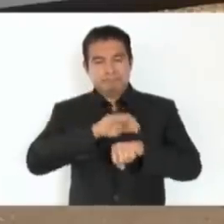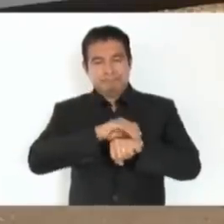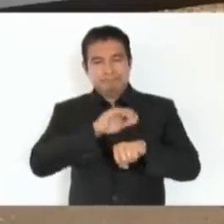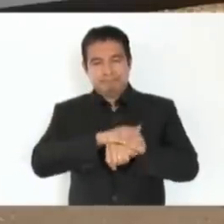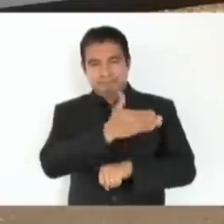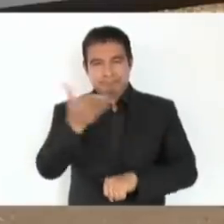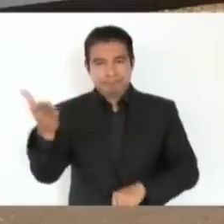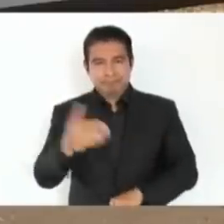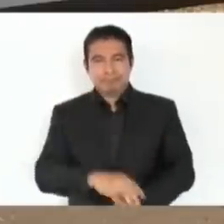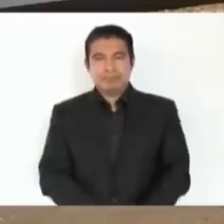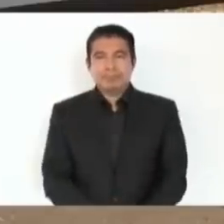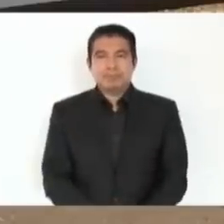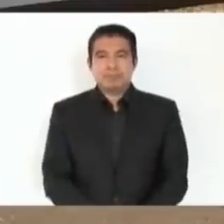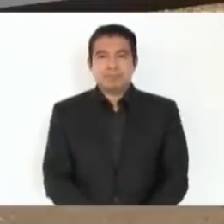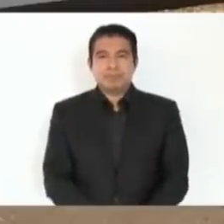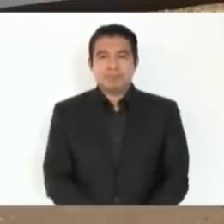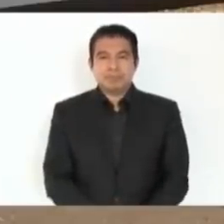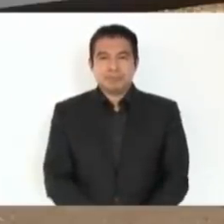amigas.